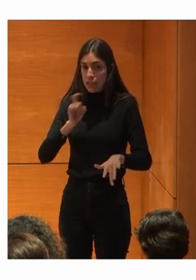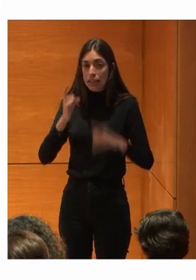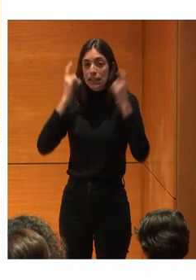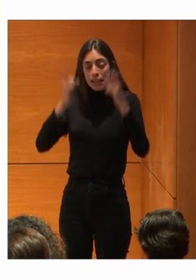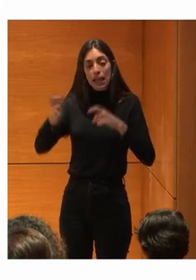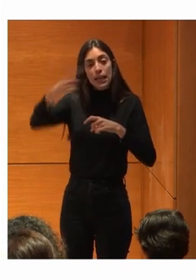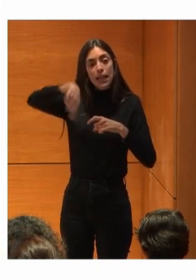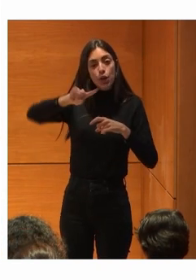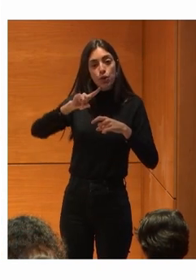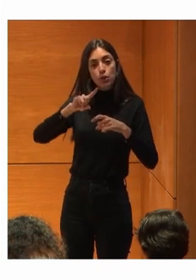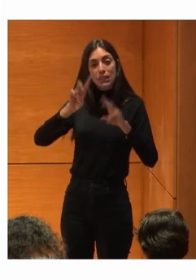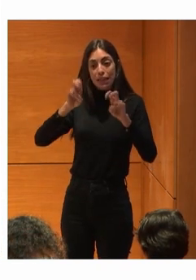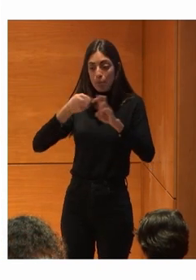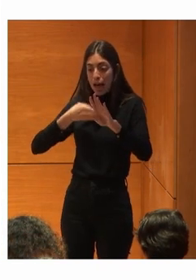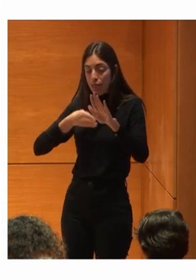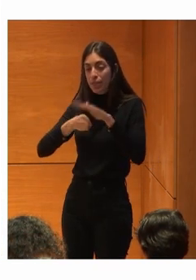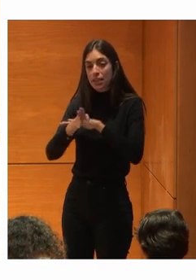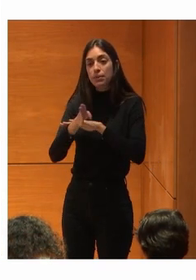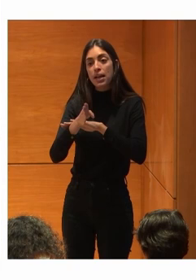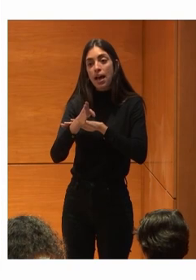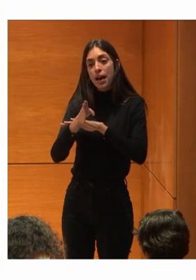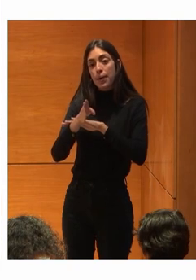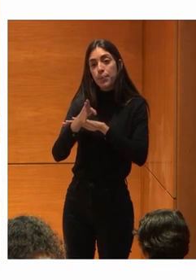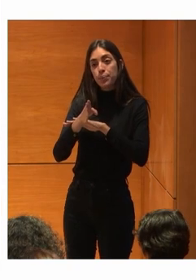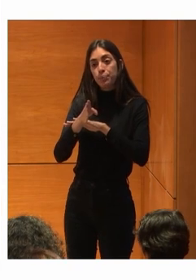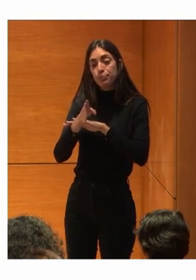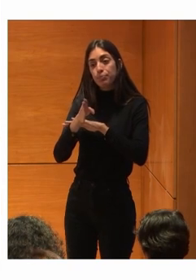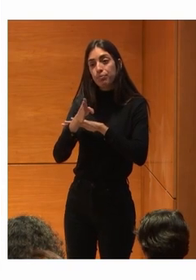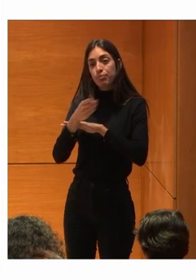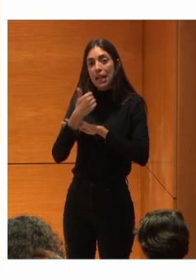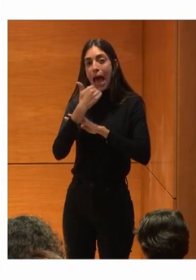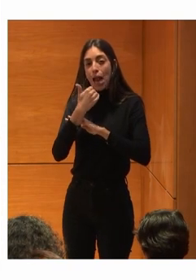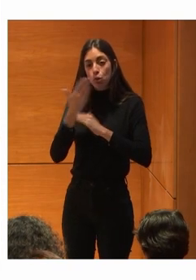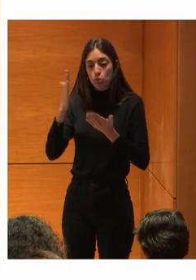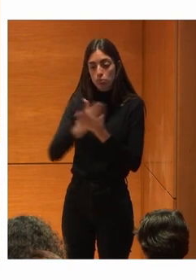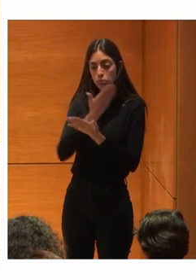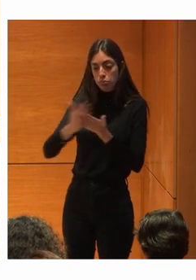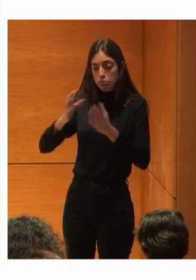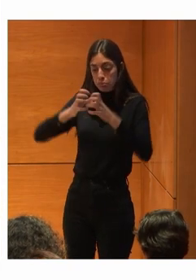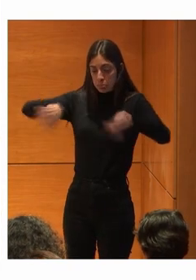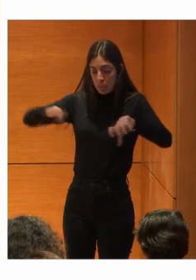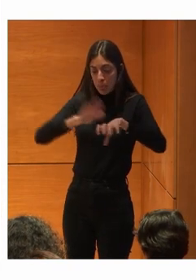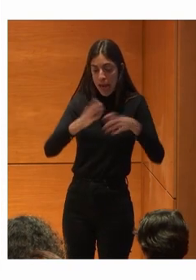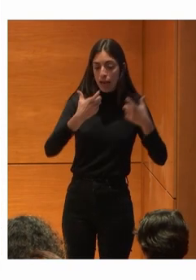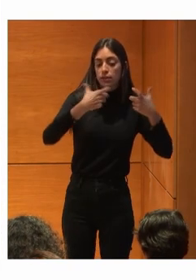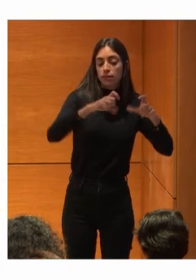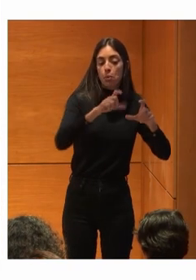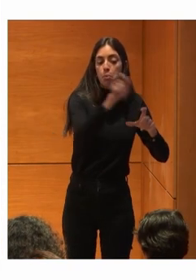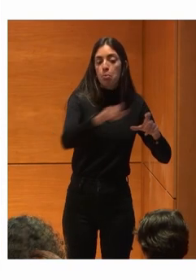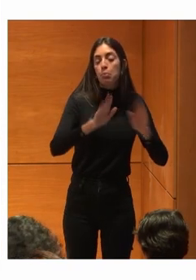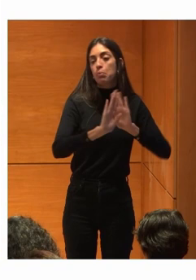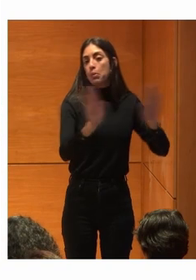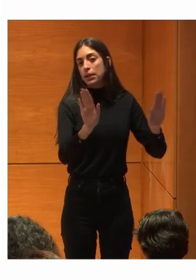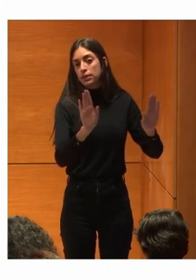accesibilidad No es algo Que sea Un sesgo Para determinada Sector poblacional Que al final No es